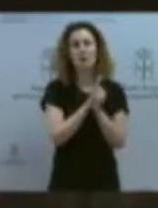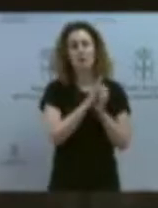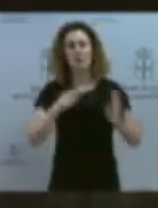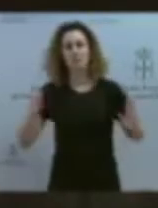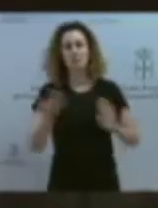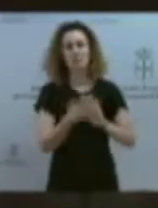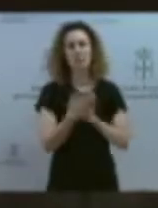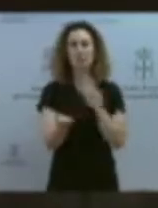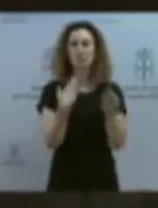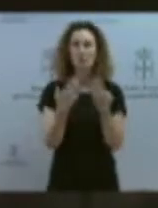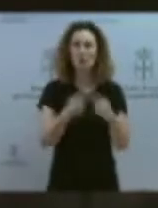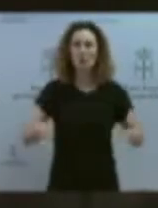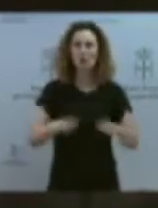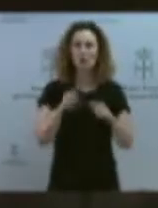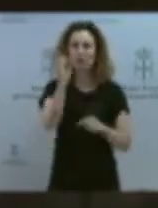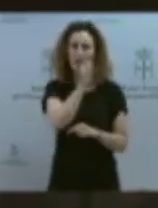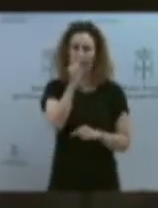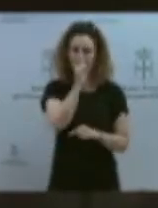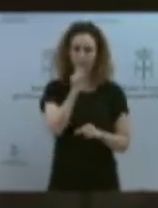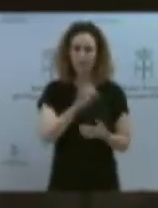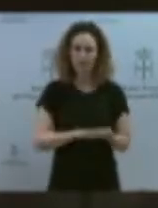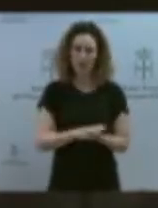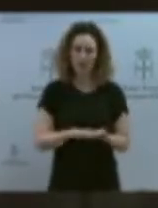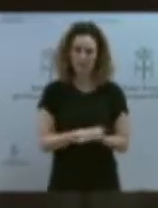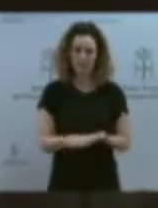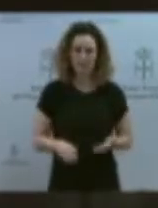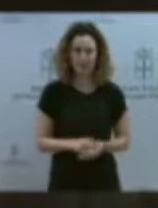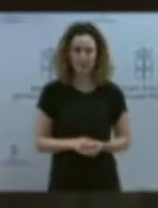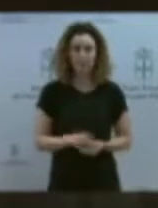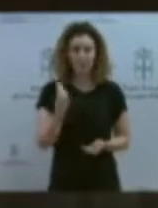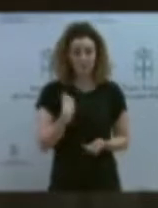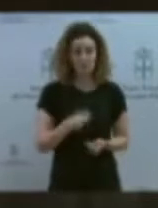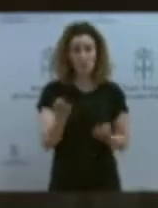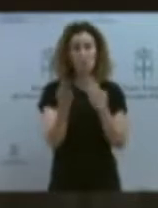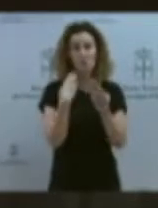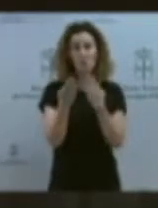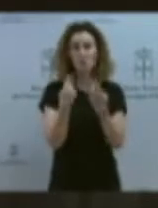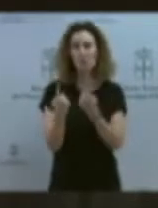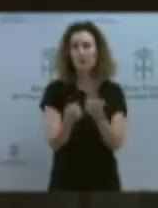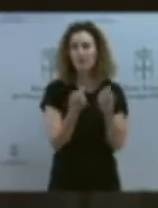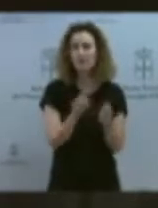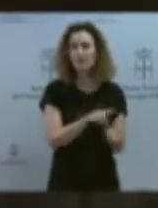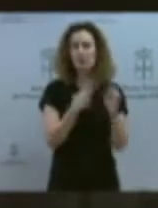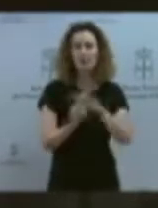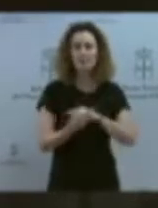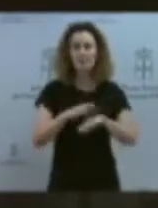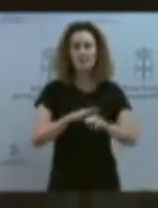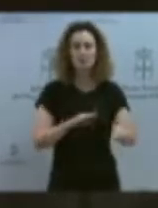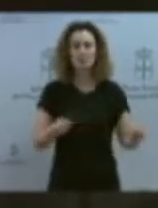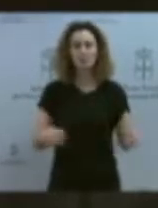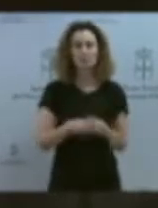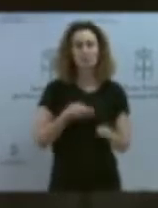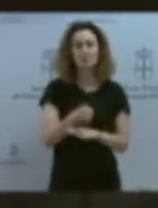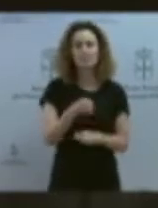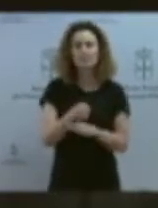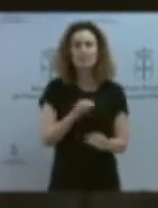populares. Eses canales de diálogo necesarios tradúcense en deyes juntes presenciales y per videoconferencia celebradas, entre otros, por el